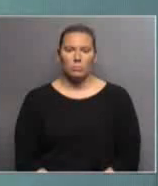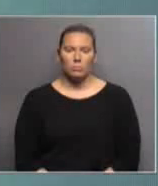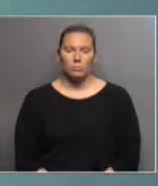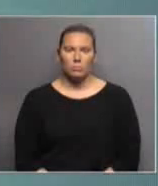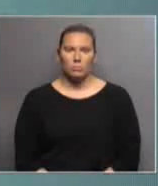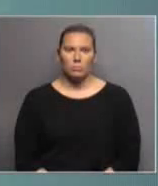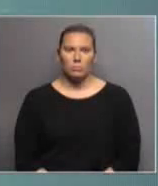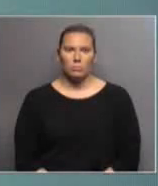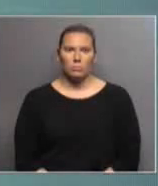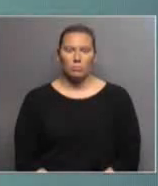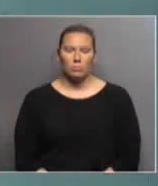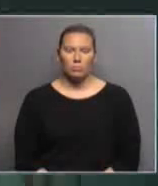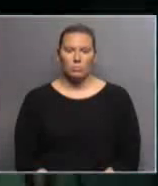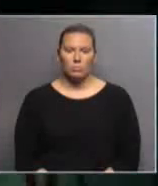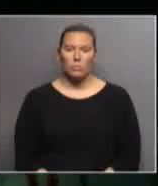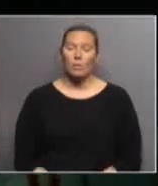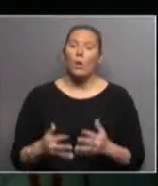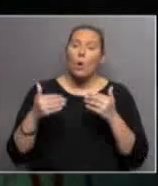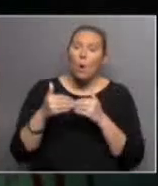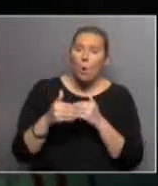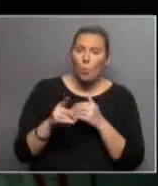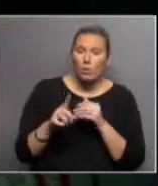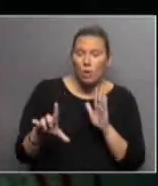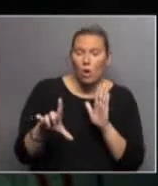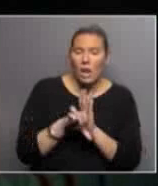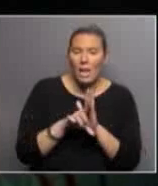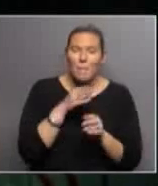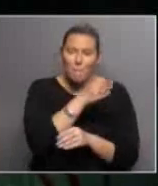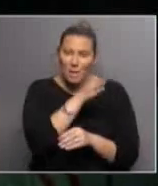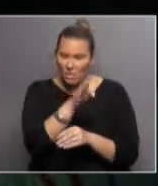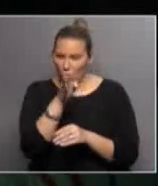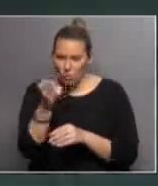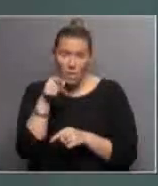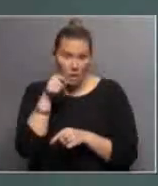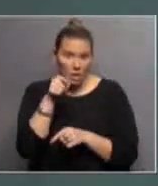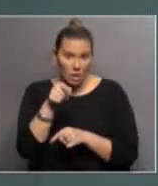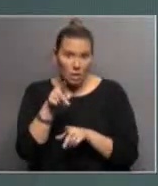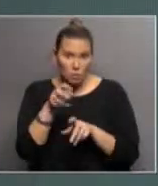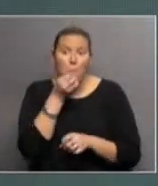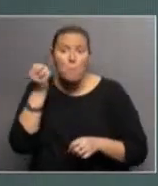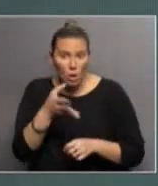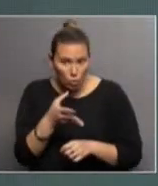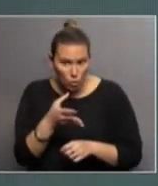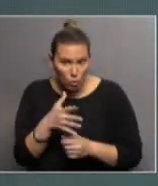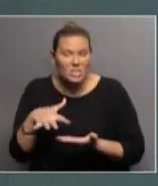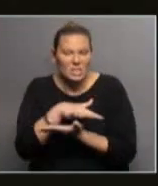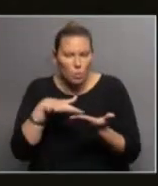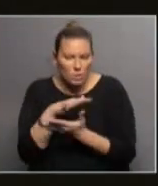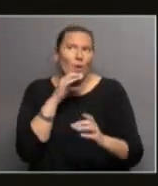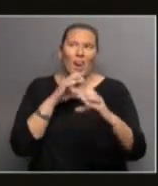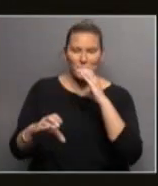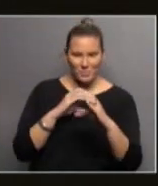esto, está ahí yendo mejor. Cuando salió la ley de medios, ¿eso mejoró, digamos, la